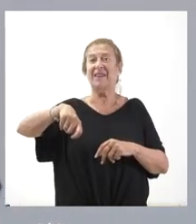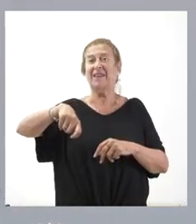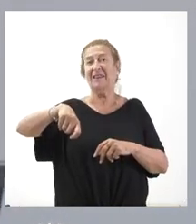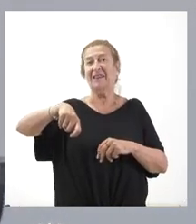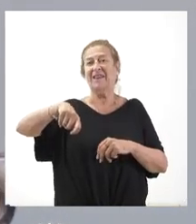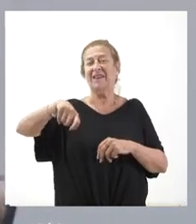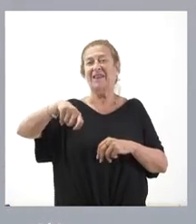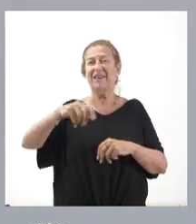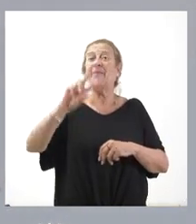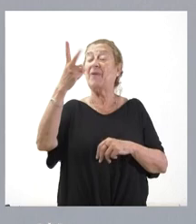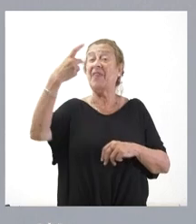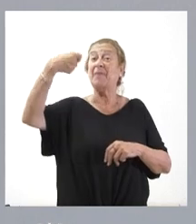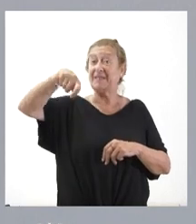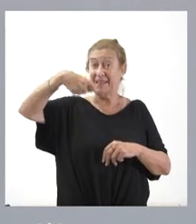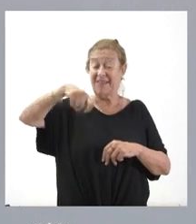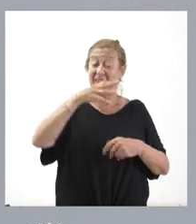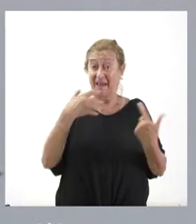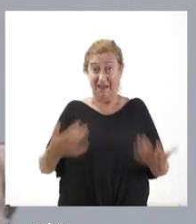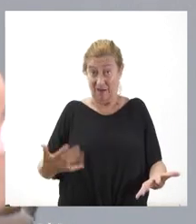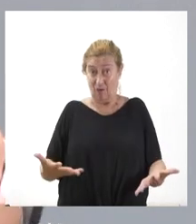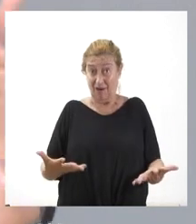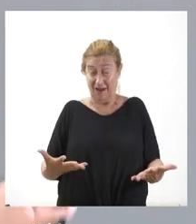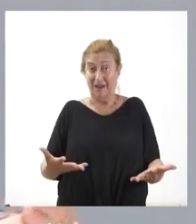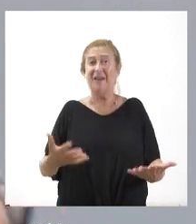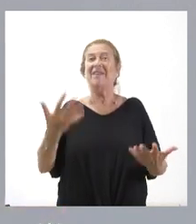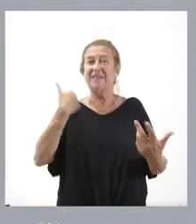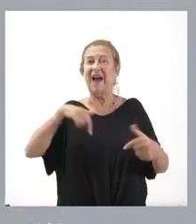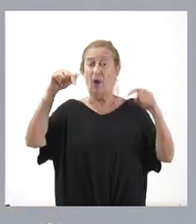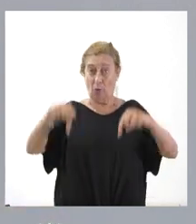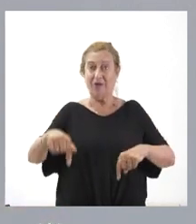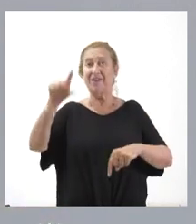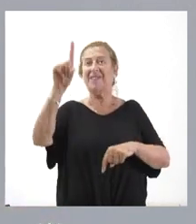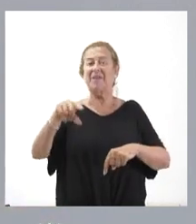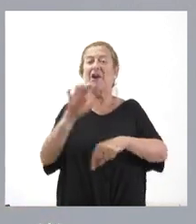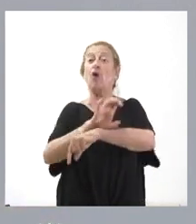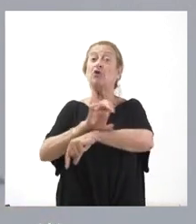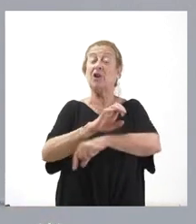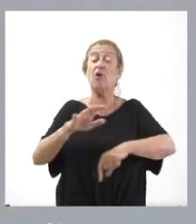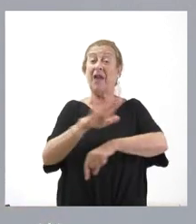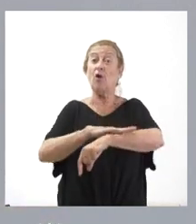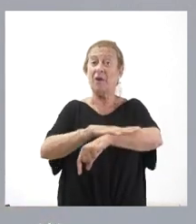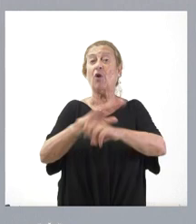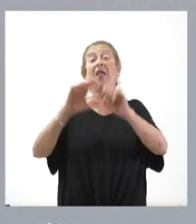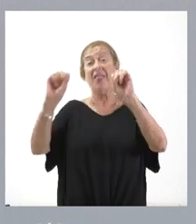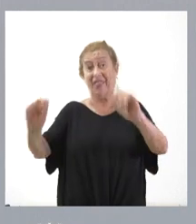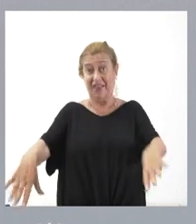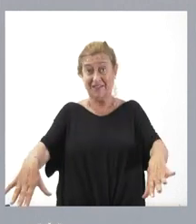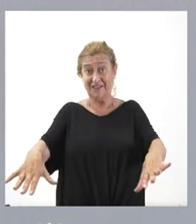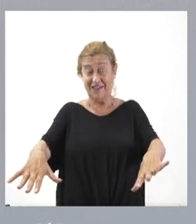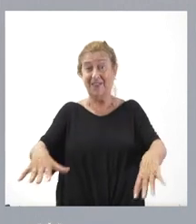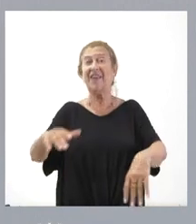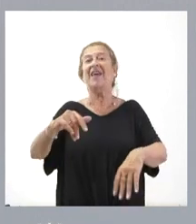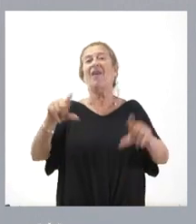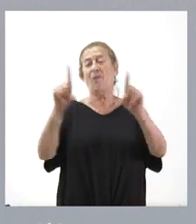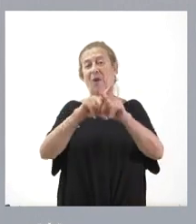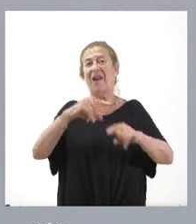La vicepresidencia en este caso se ha procedido hoy también en Consejo de Gobierno al cese de los altos